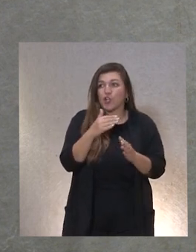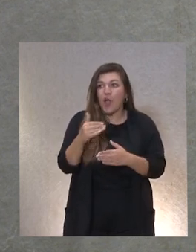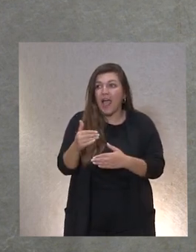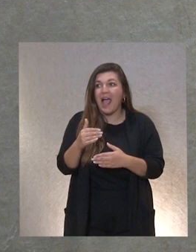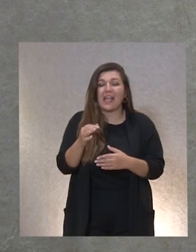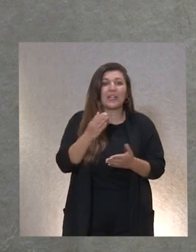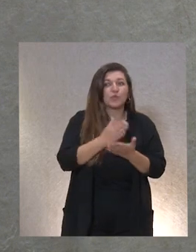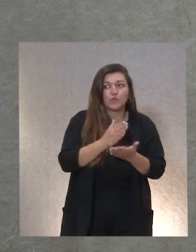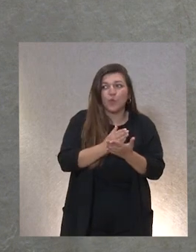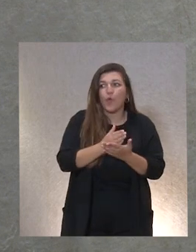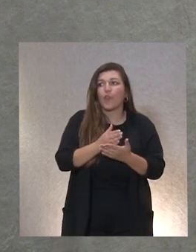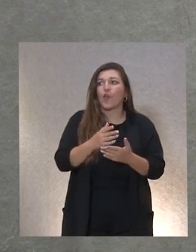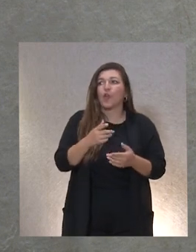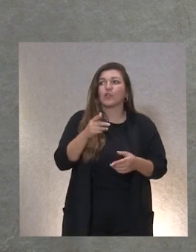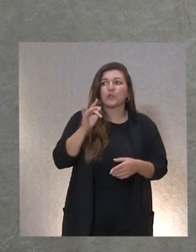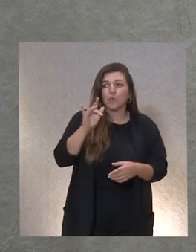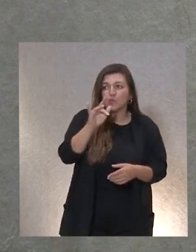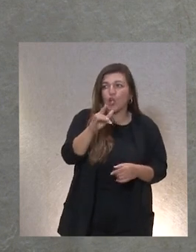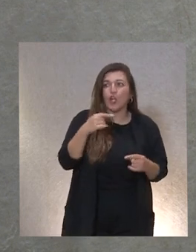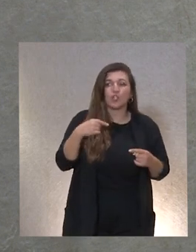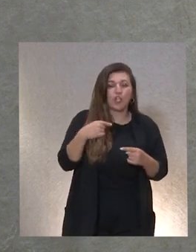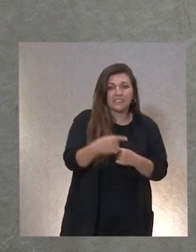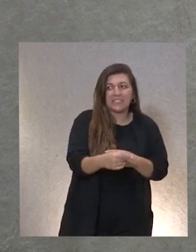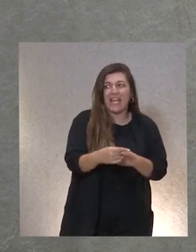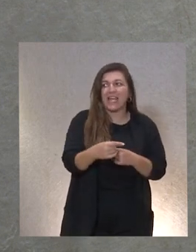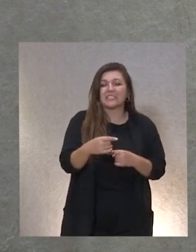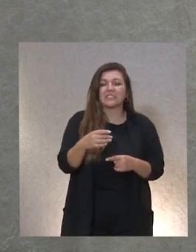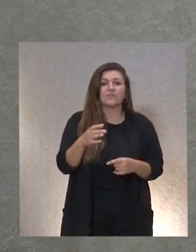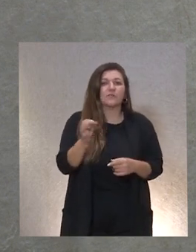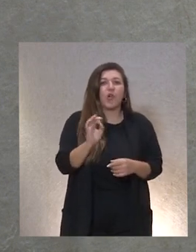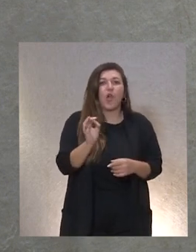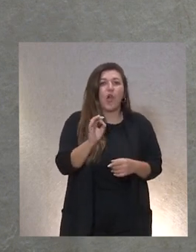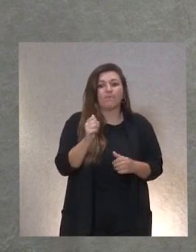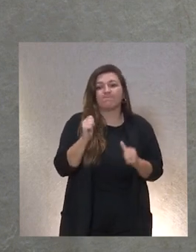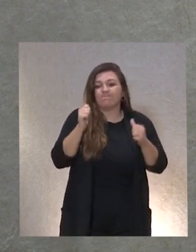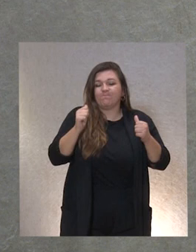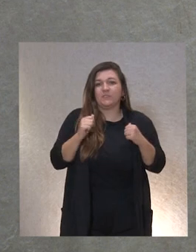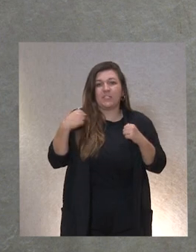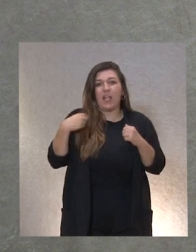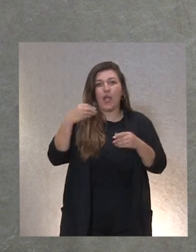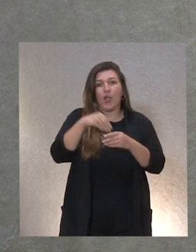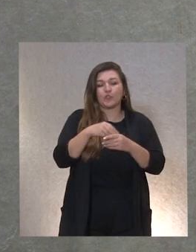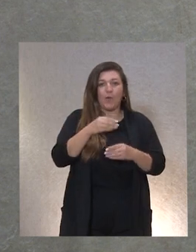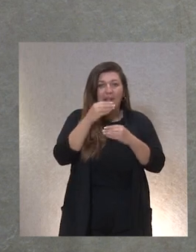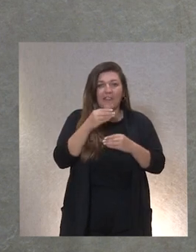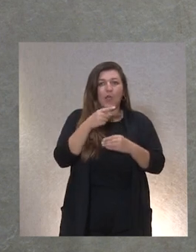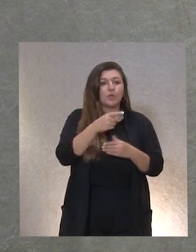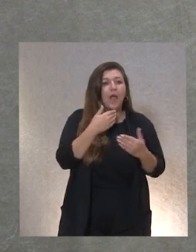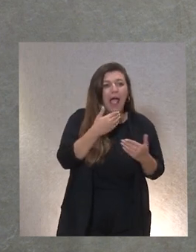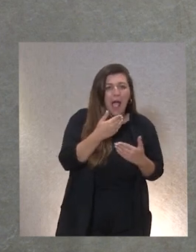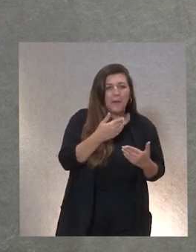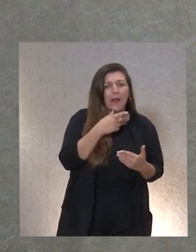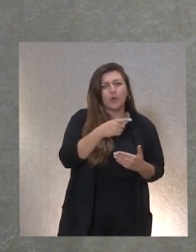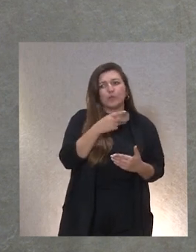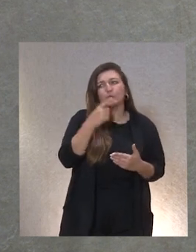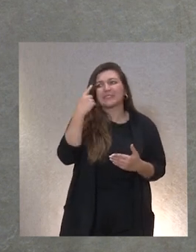sus estudios su excursión su día a día o lo que llevan en la mochila su bocadillo tú hablas con ellos y tienes en